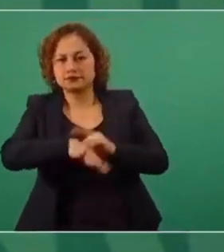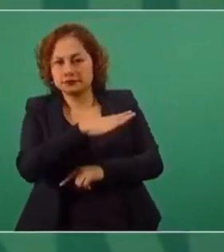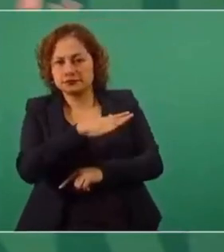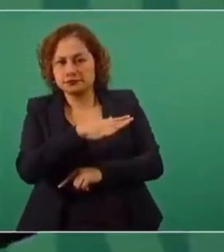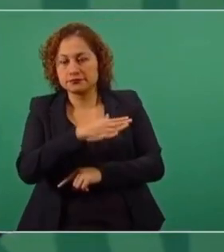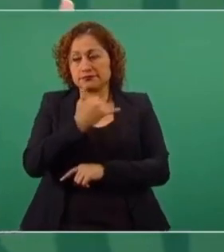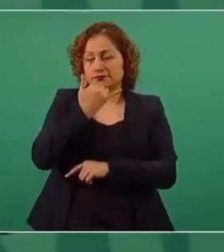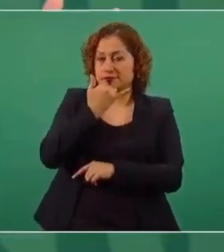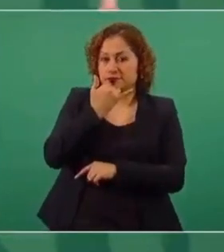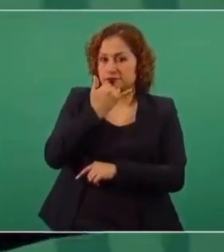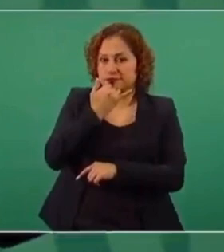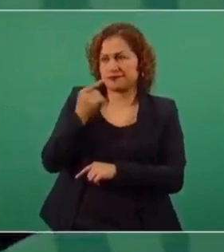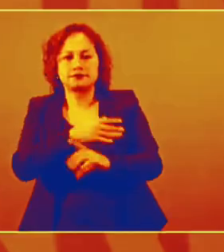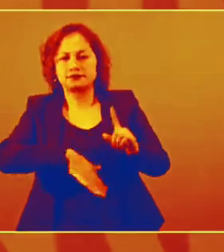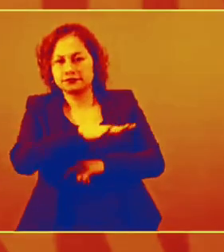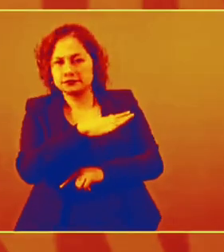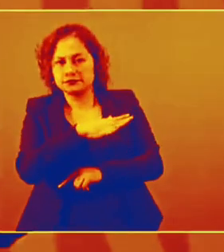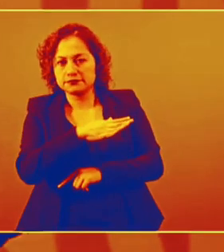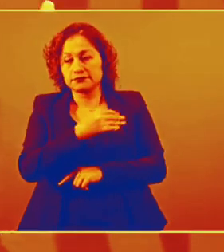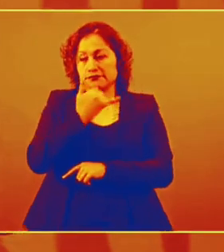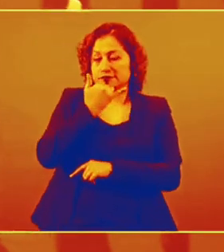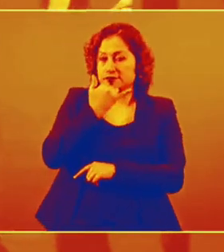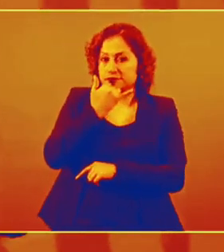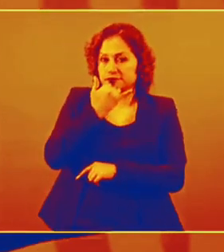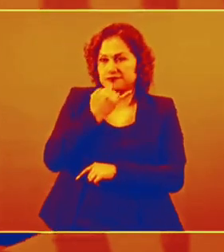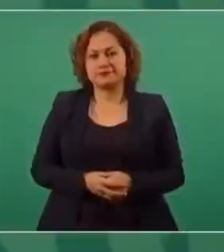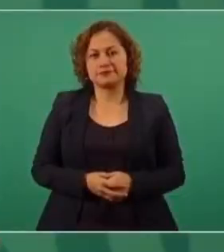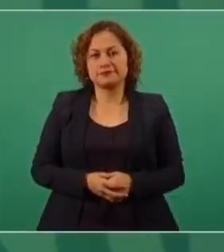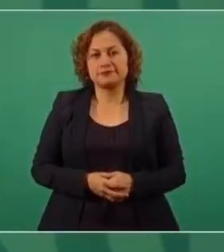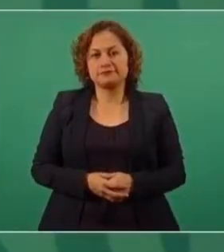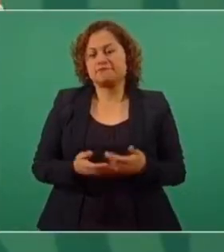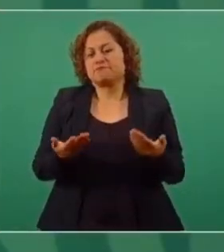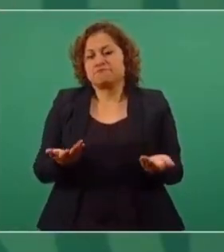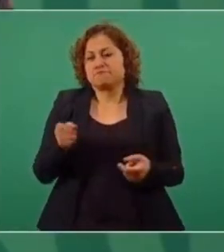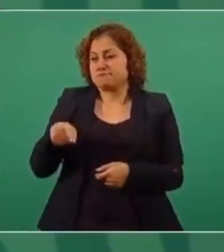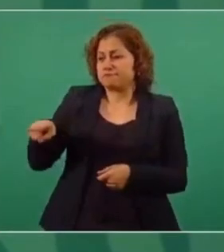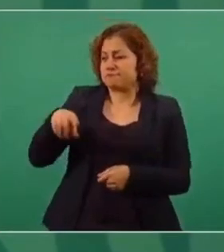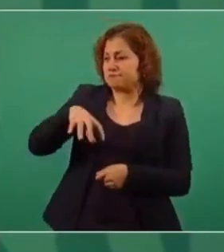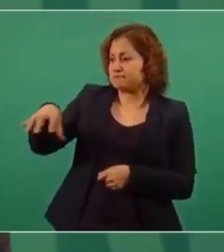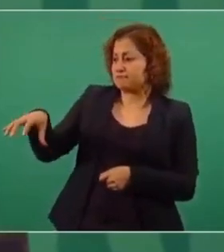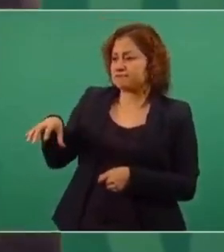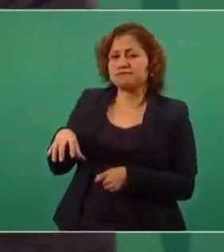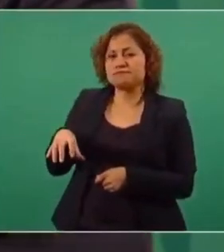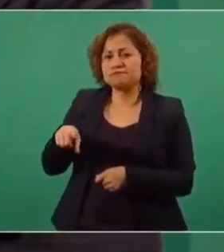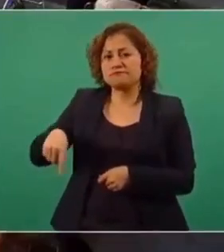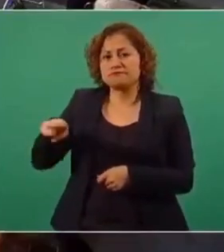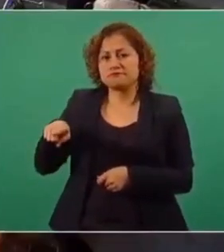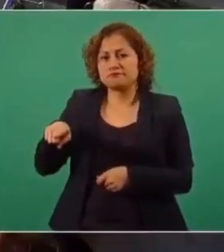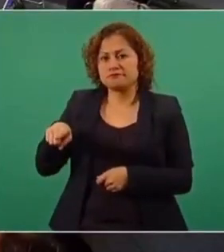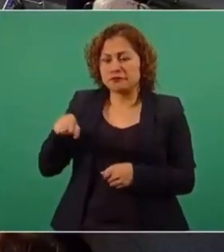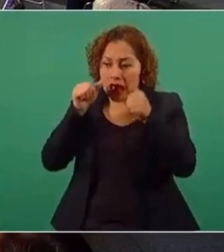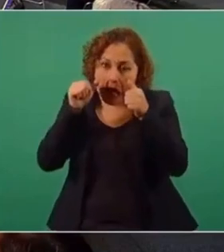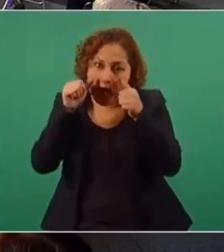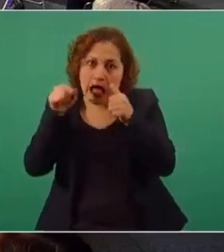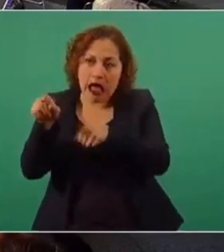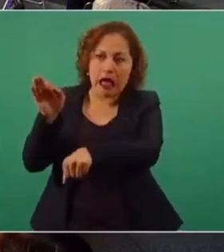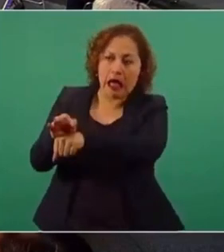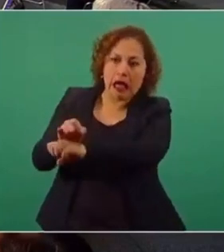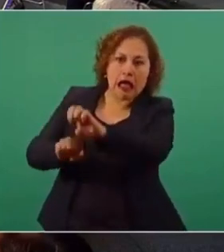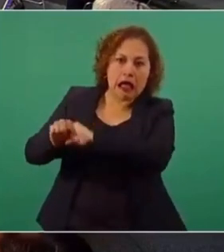pues no tienen razón de ser, pues no tienen razón de ser. Si nada más están pensando cómo van a defender a las telefónicas